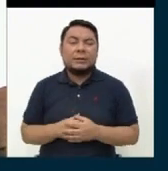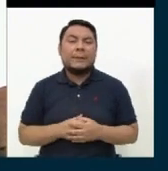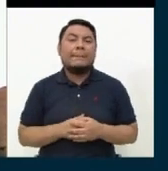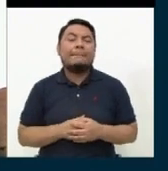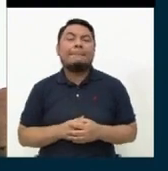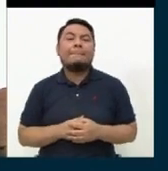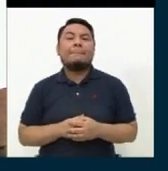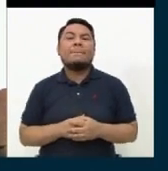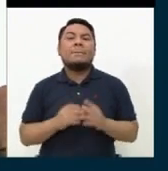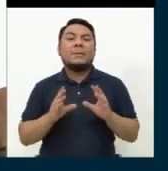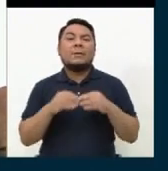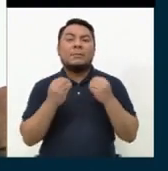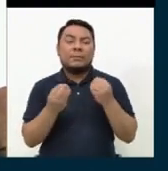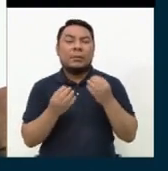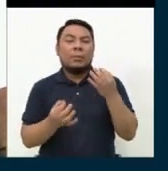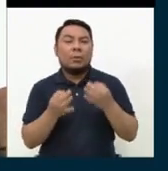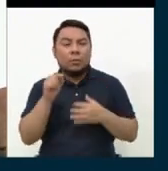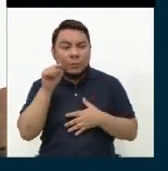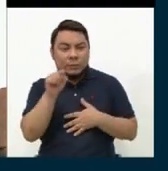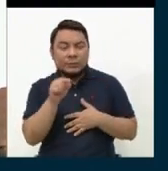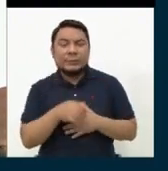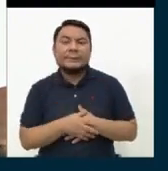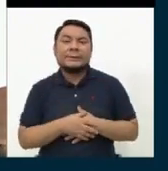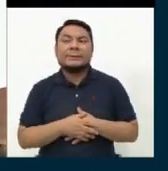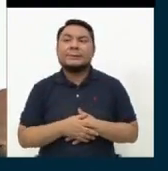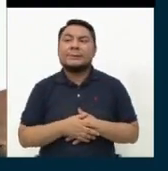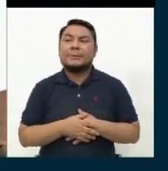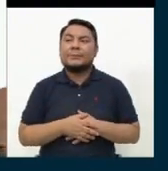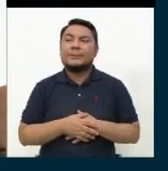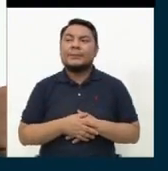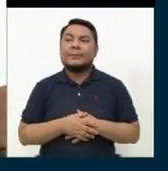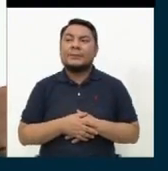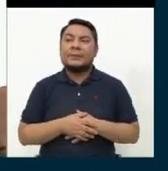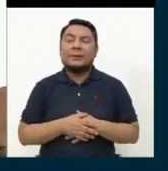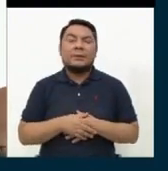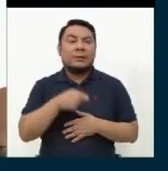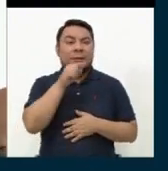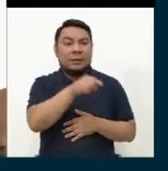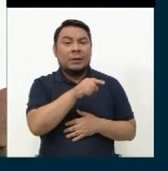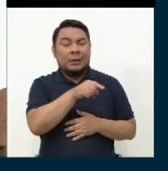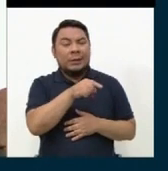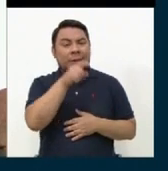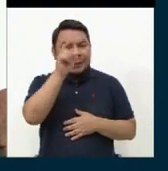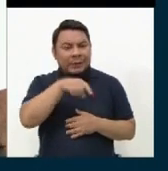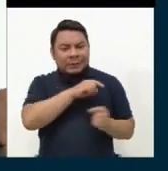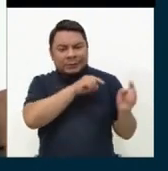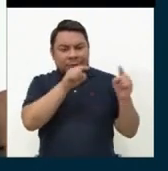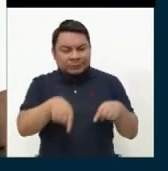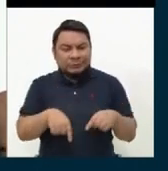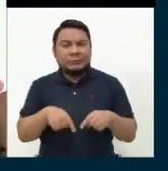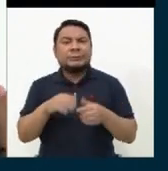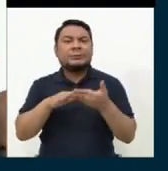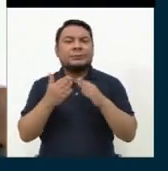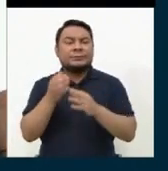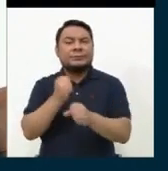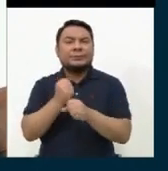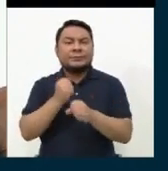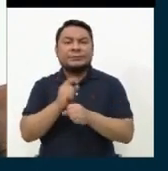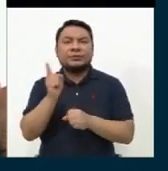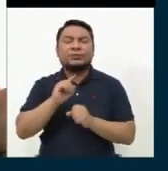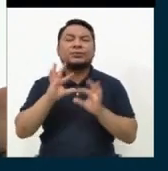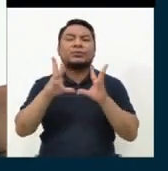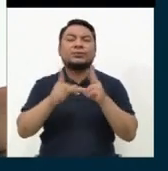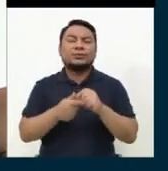Asimismo, porque justamente ellos vienen a servir al pueblo y no a robarse la plata de los pobres,